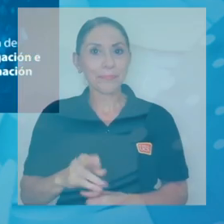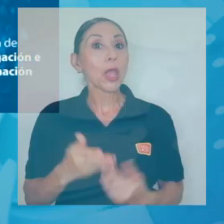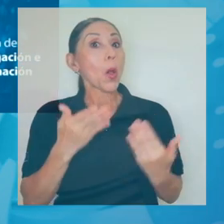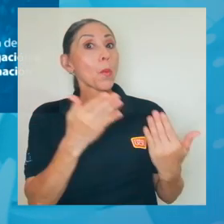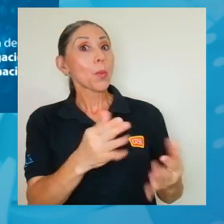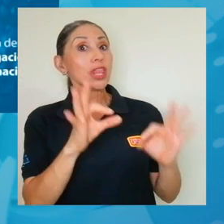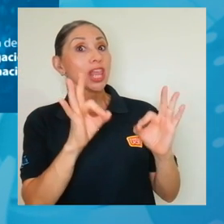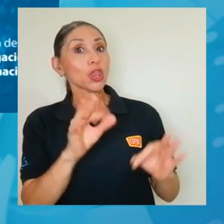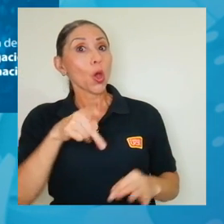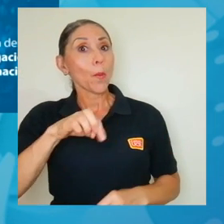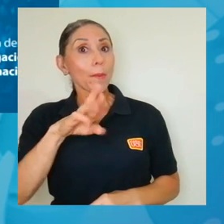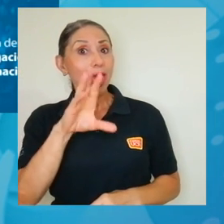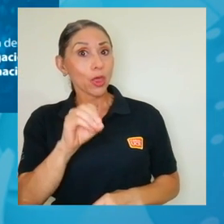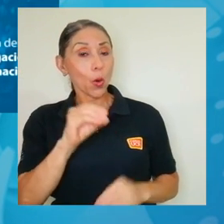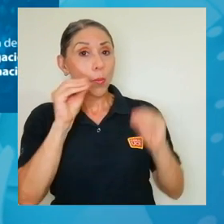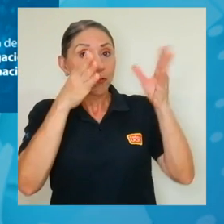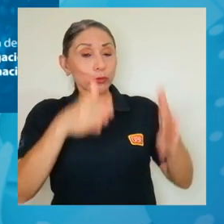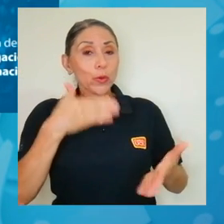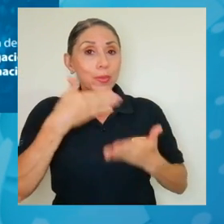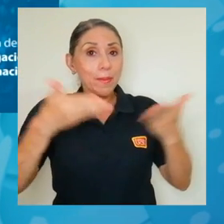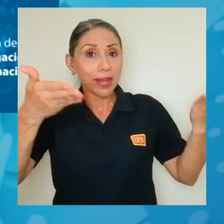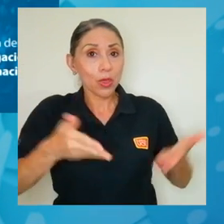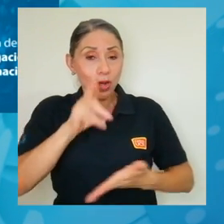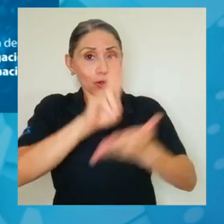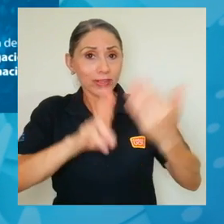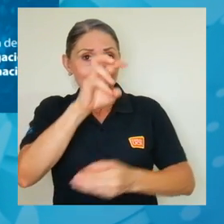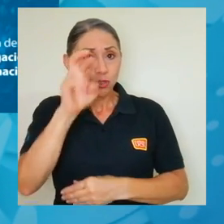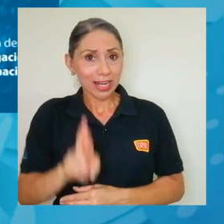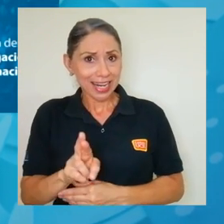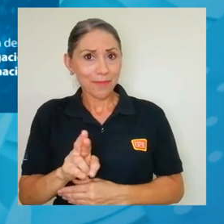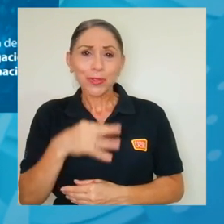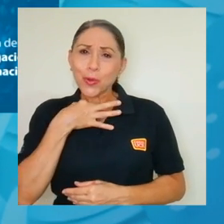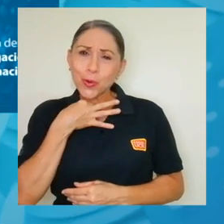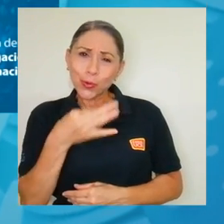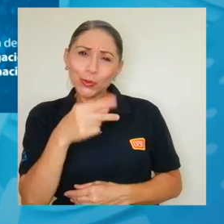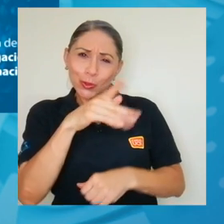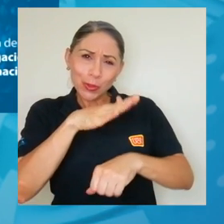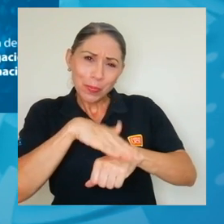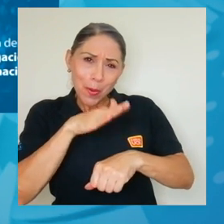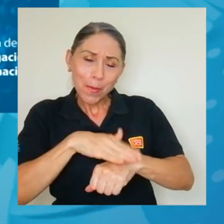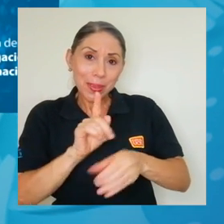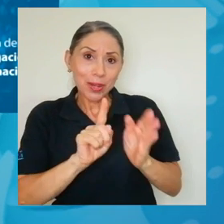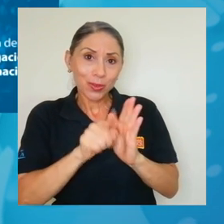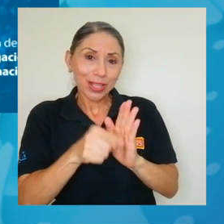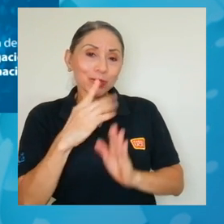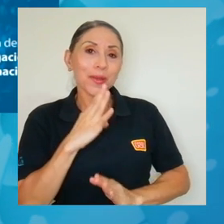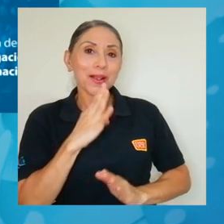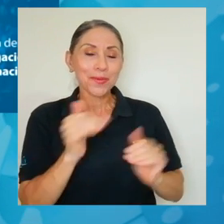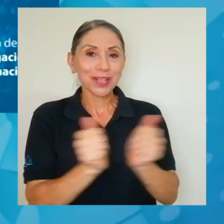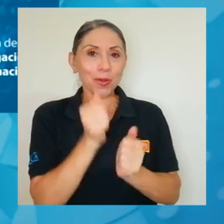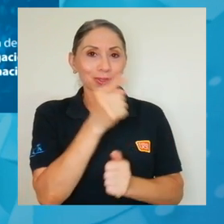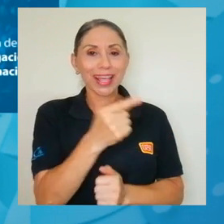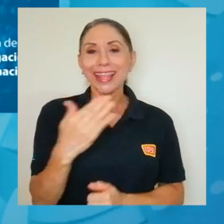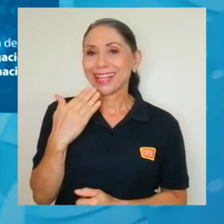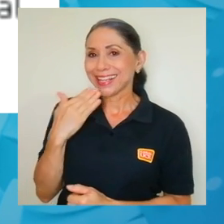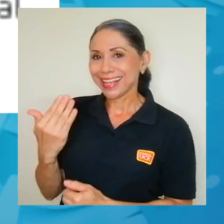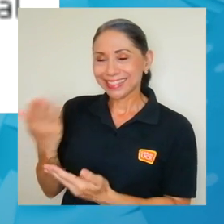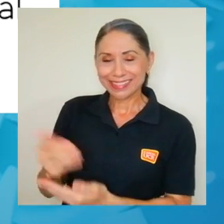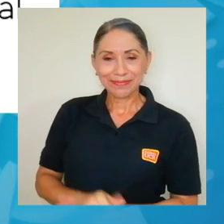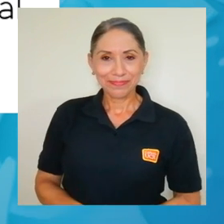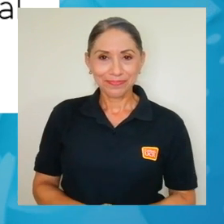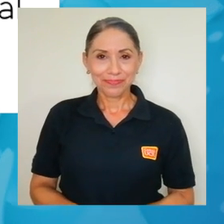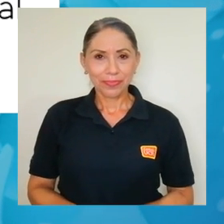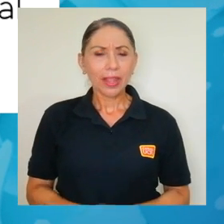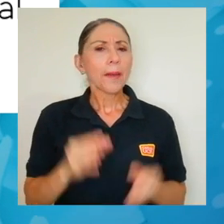Muy bien, don Pedro. Profesor, bienvenido a la Universidad de Costa Rica. Un gusto que nos haya dado estos minutitos para conversar con usted. Gracias, María.